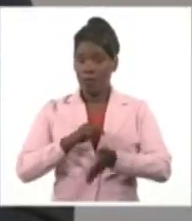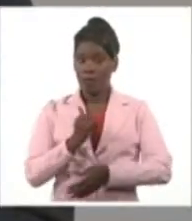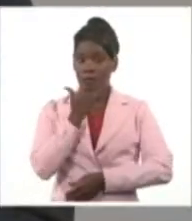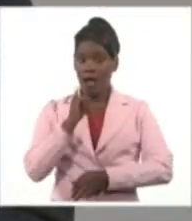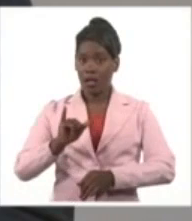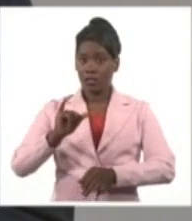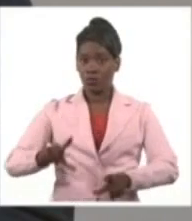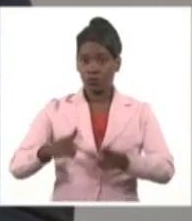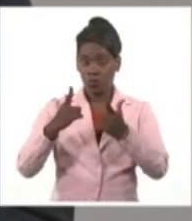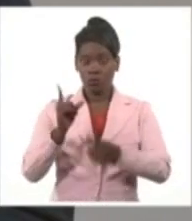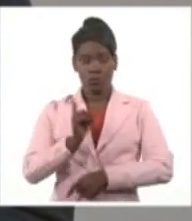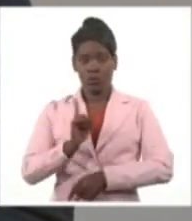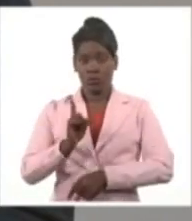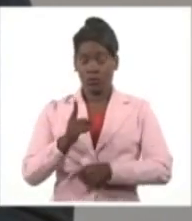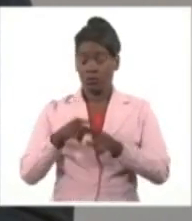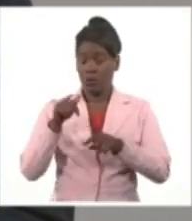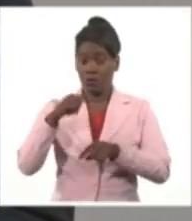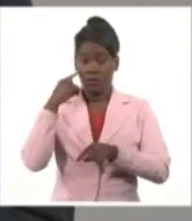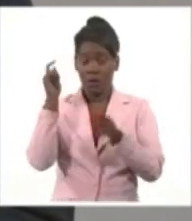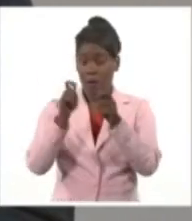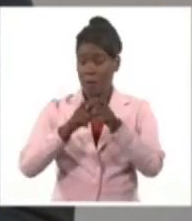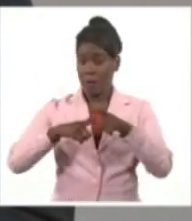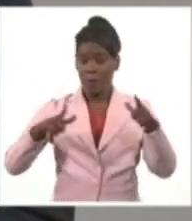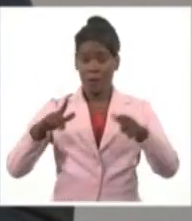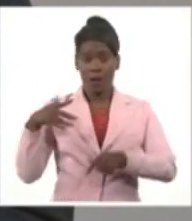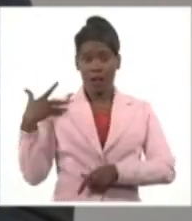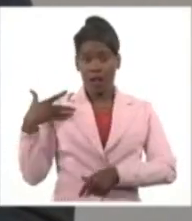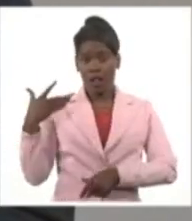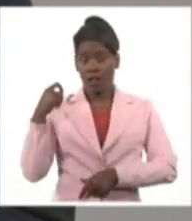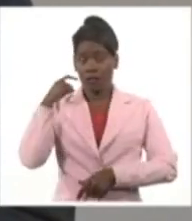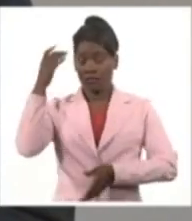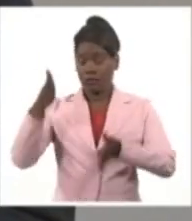Un alto nivel de quejas este año,